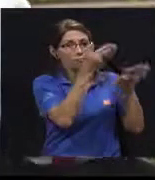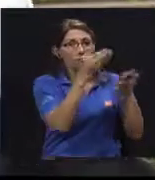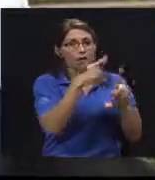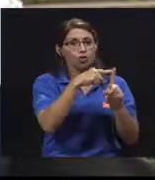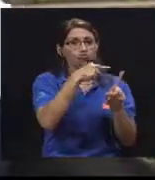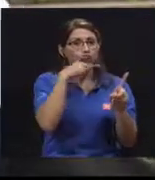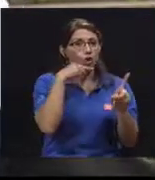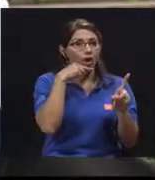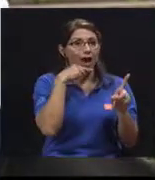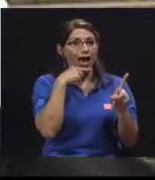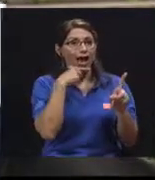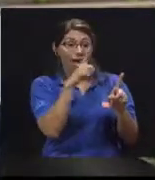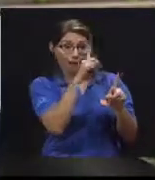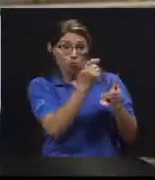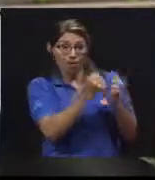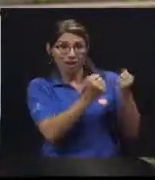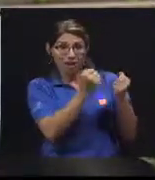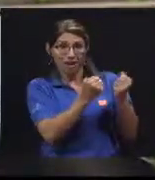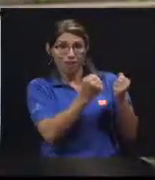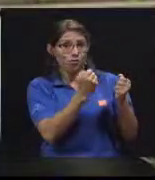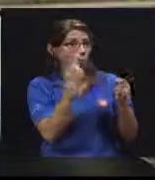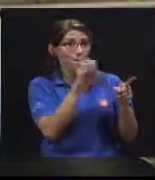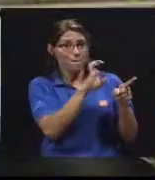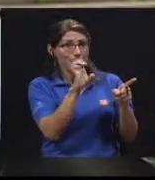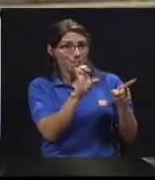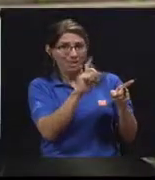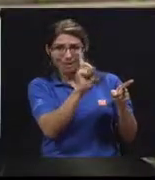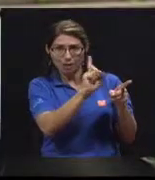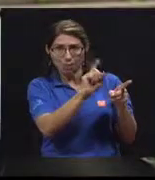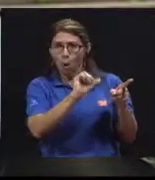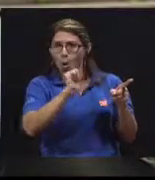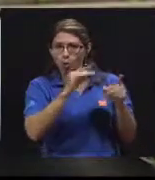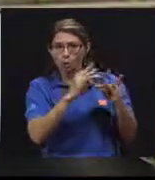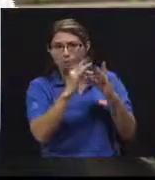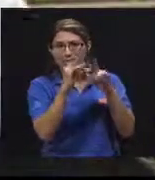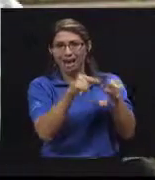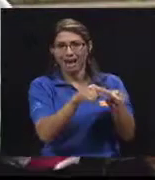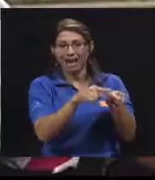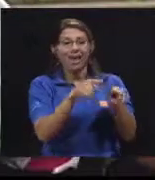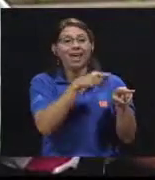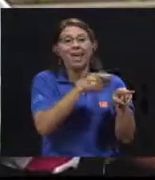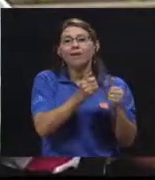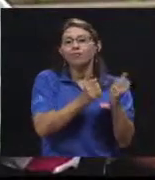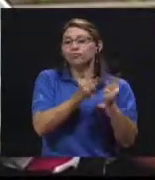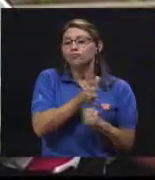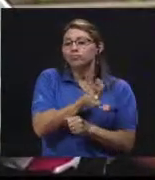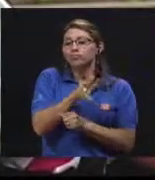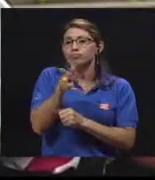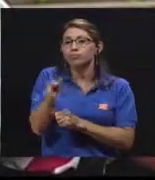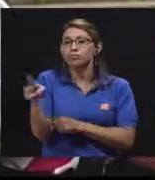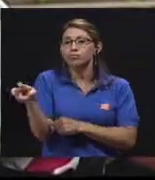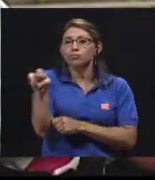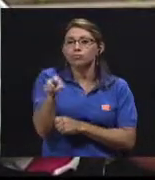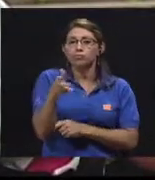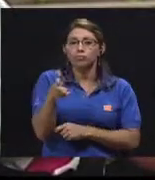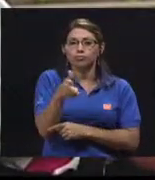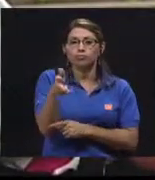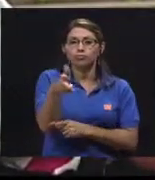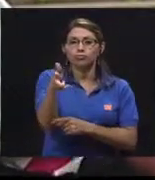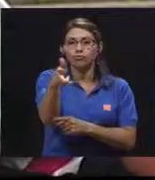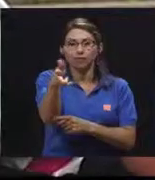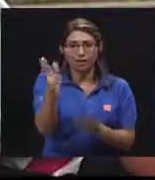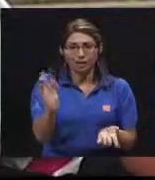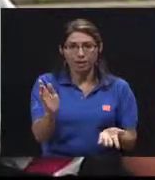está destinada exclusivamente para eso, no está destinada en emergencias, para que vaya a ser ese traslado y no se pierda recursos de emergencias.